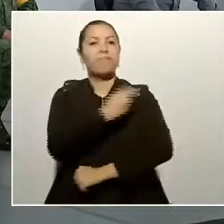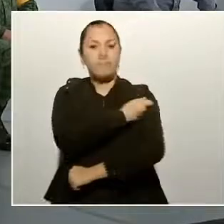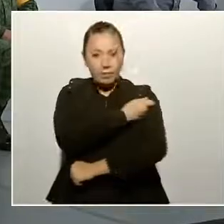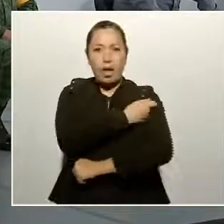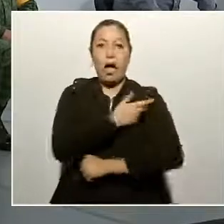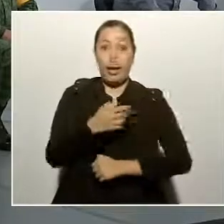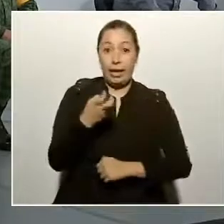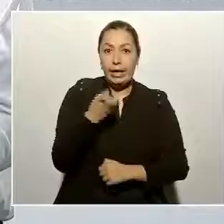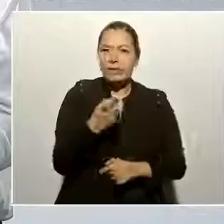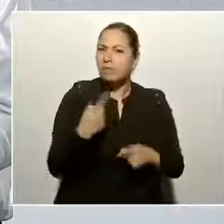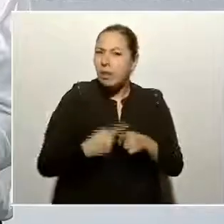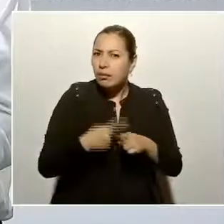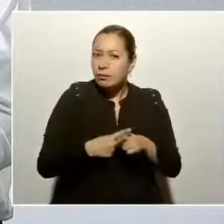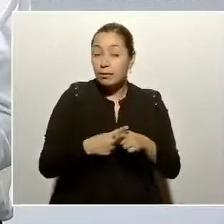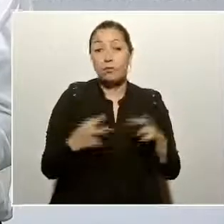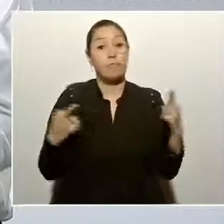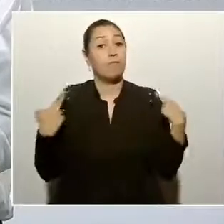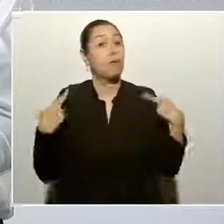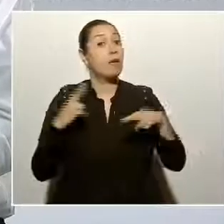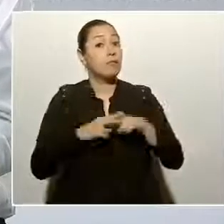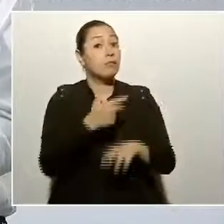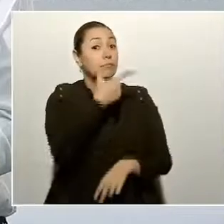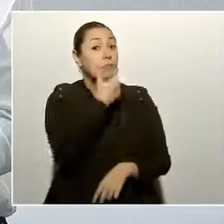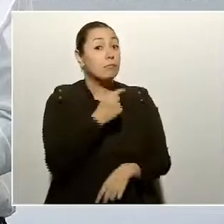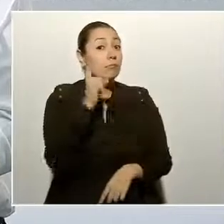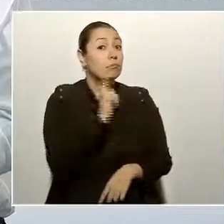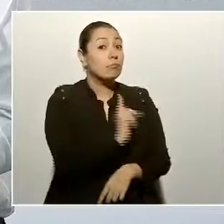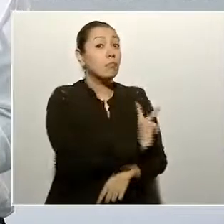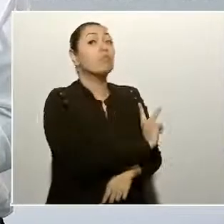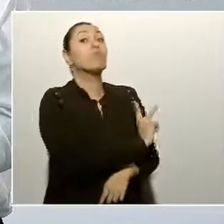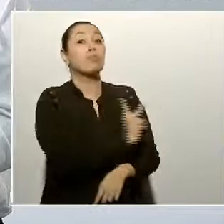maestras, a maestros, a todo el personal